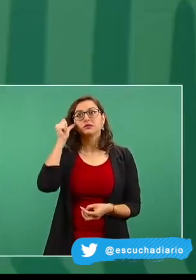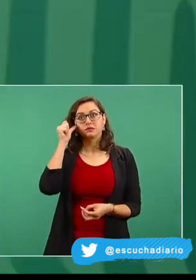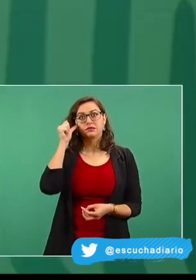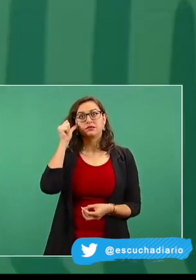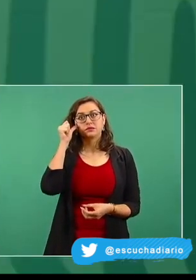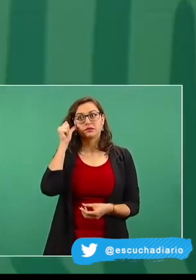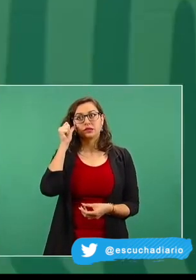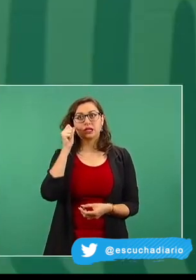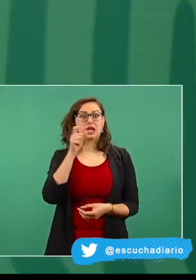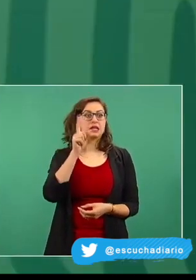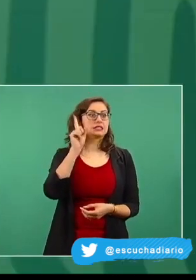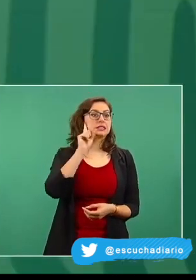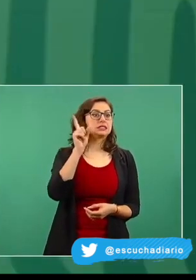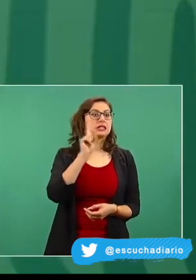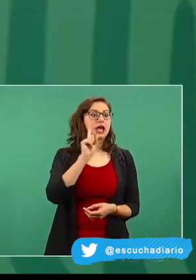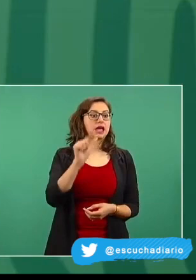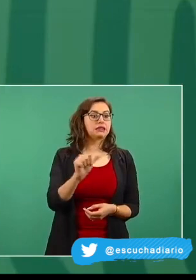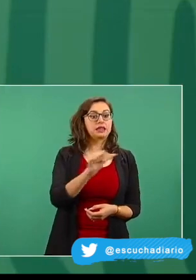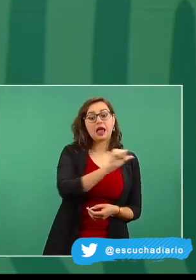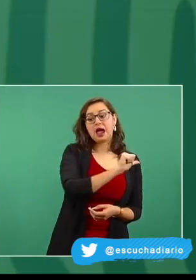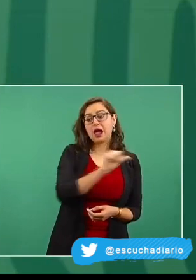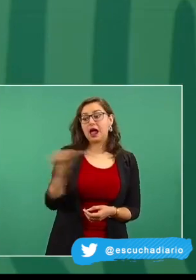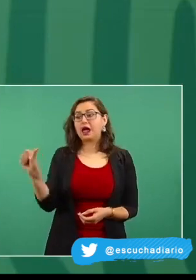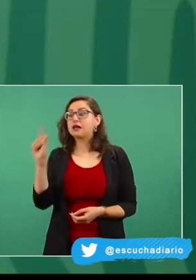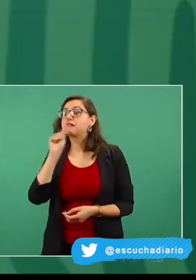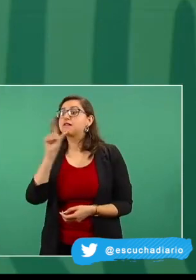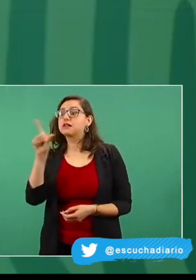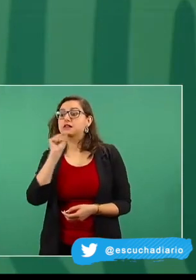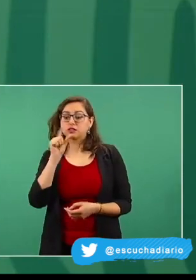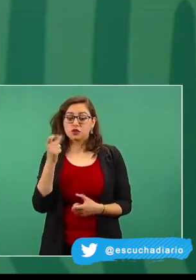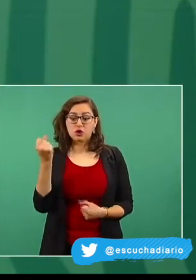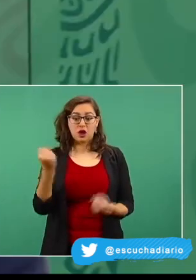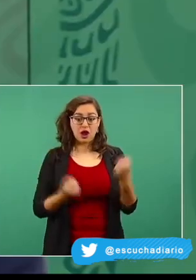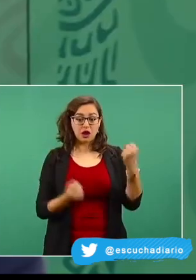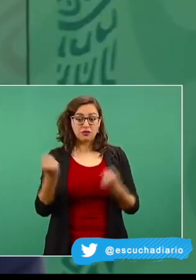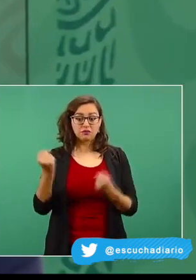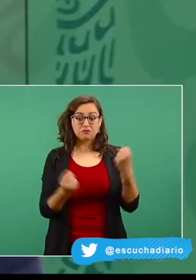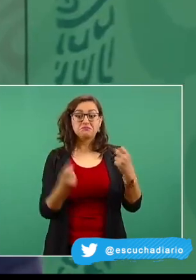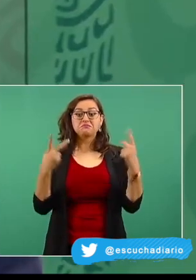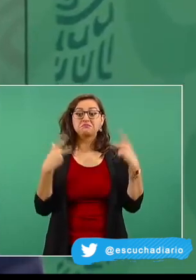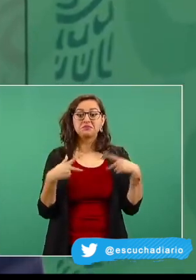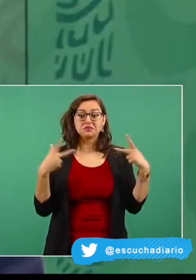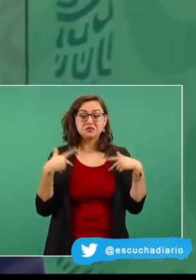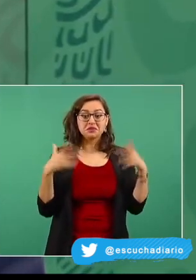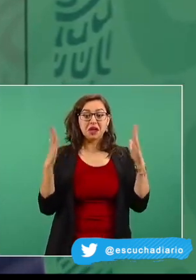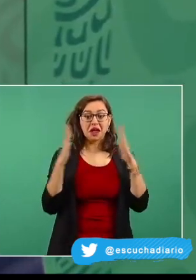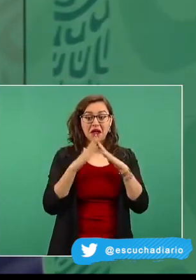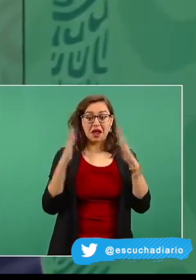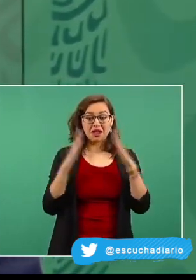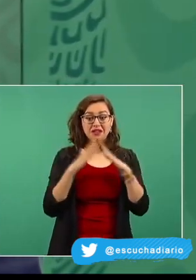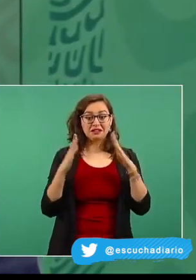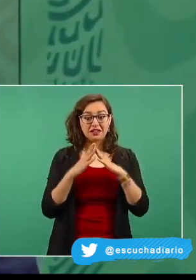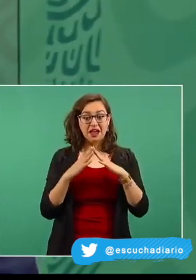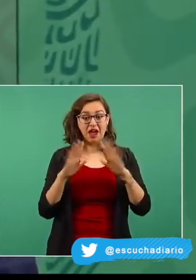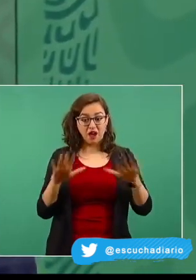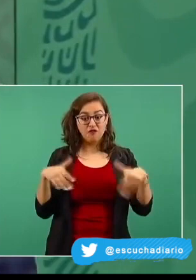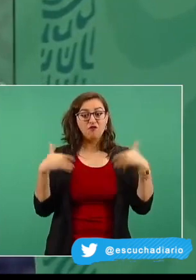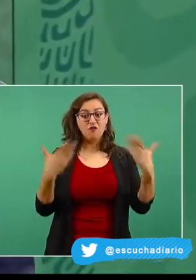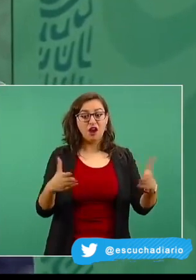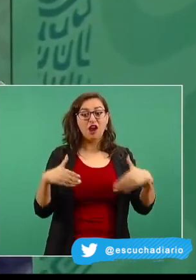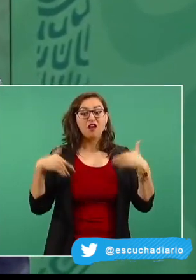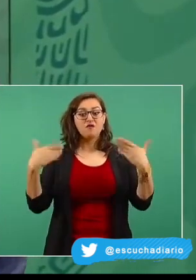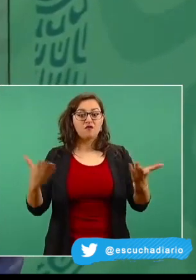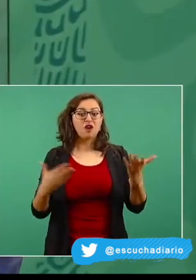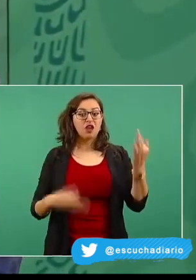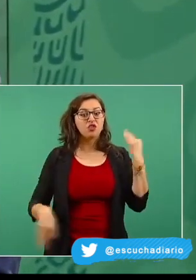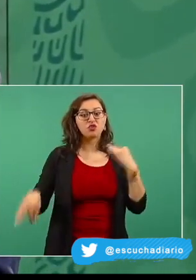carretera la gente salía de sus casas, de sus pueblos, todos